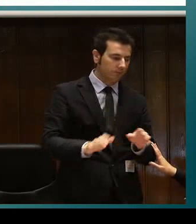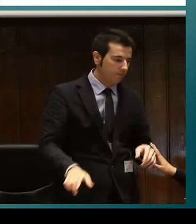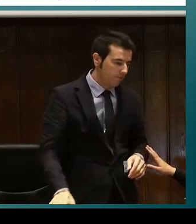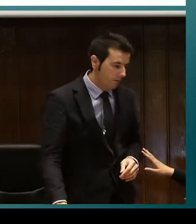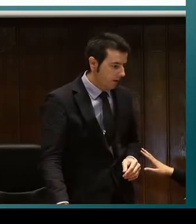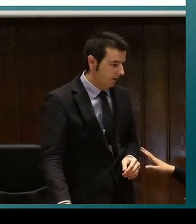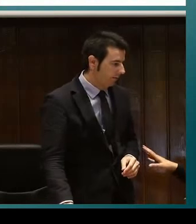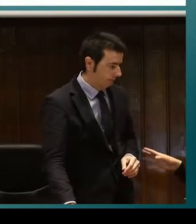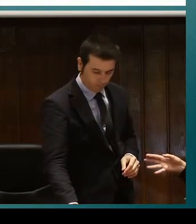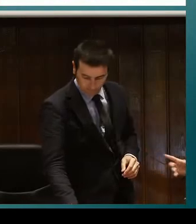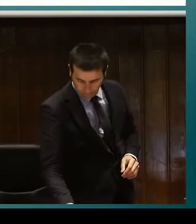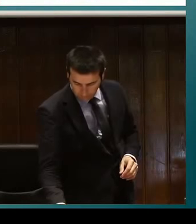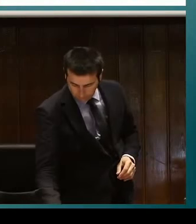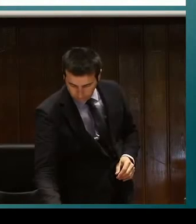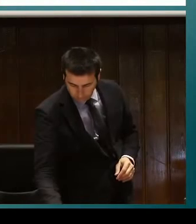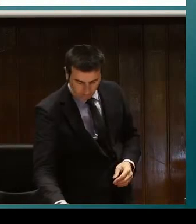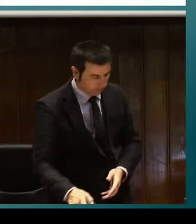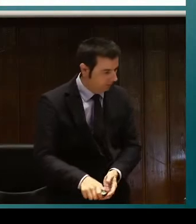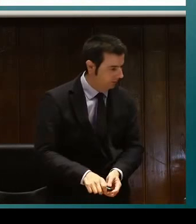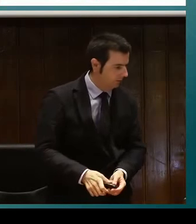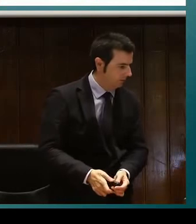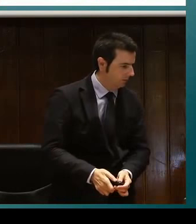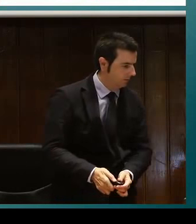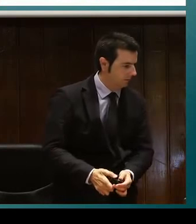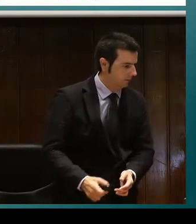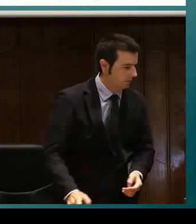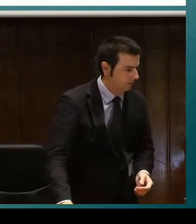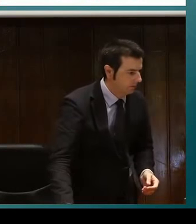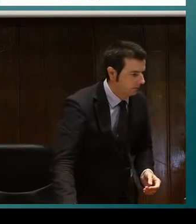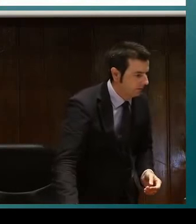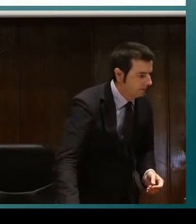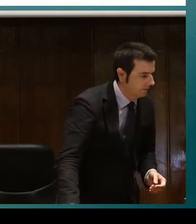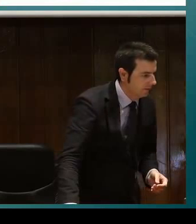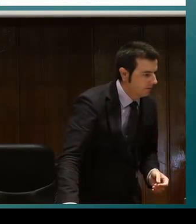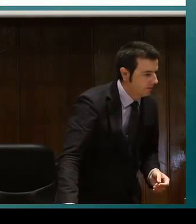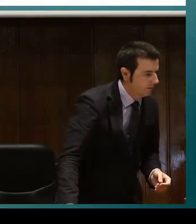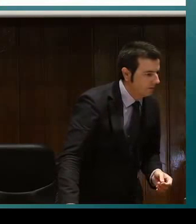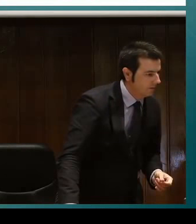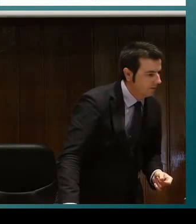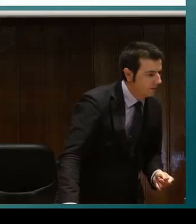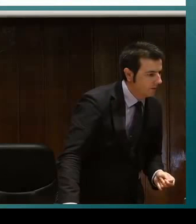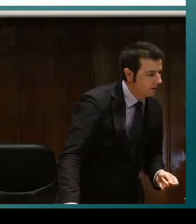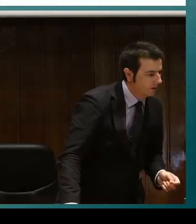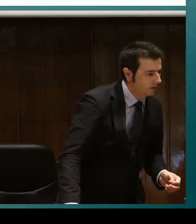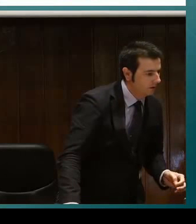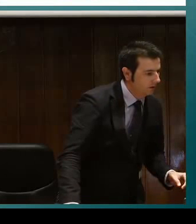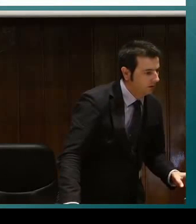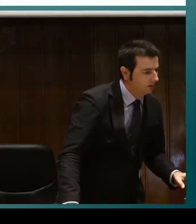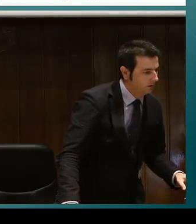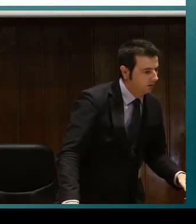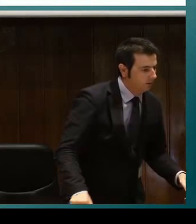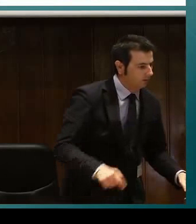Pues al principio, mediante adaptaciones, como os he dicho, con la escritura en la palma y poco a poco se van